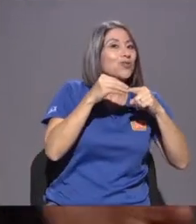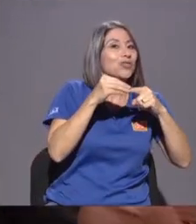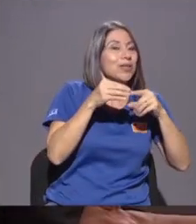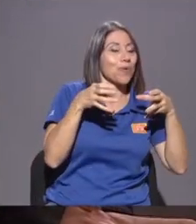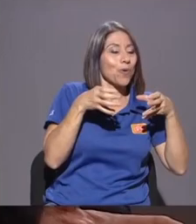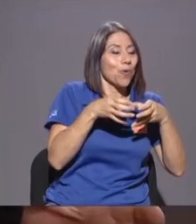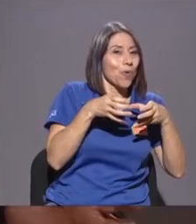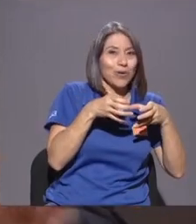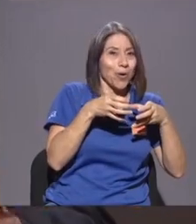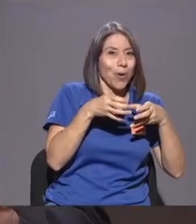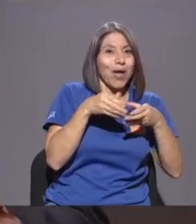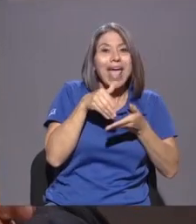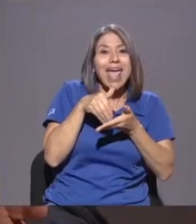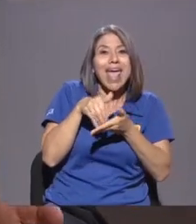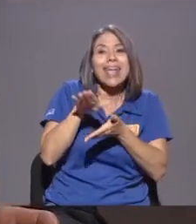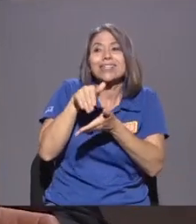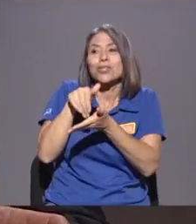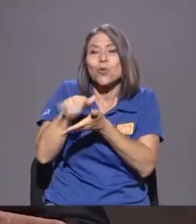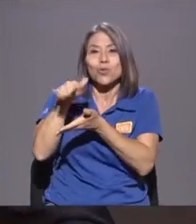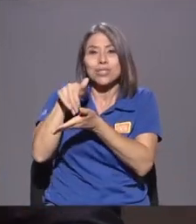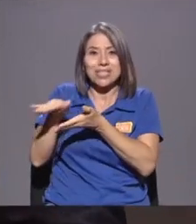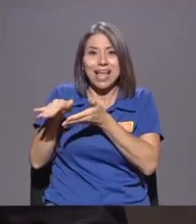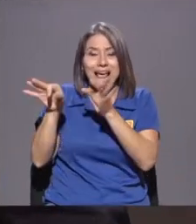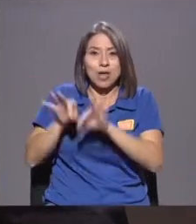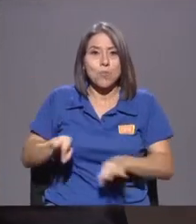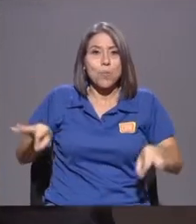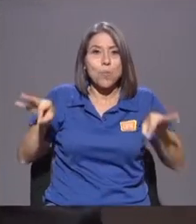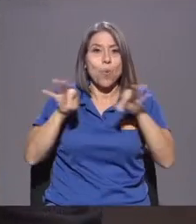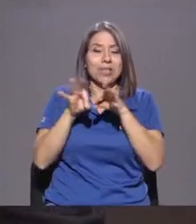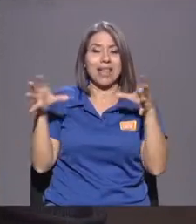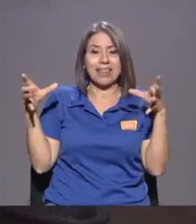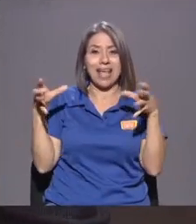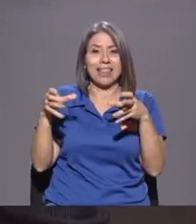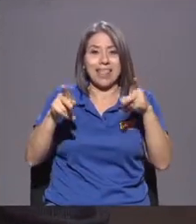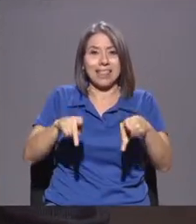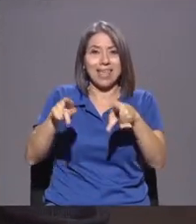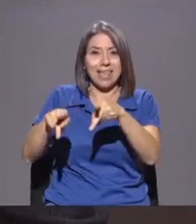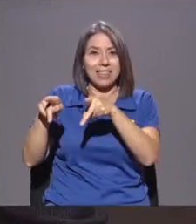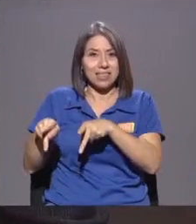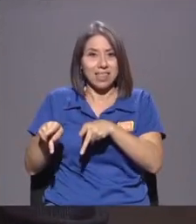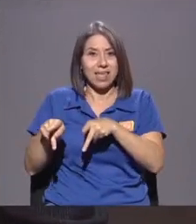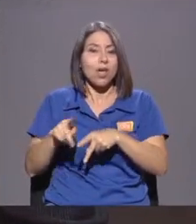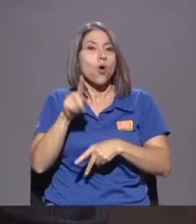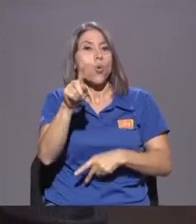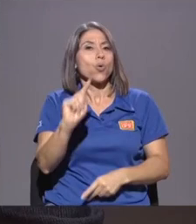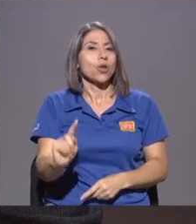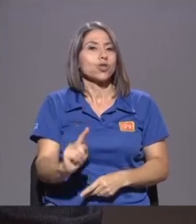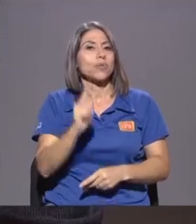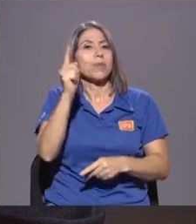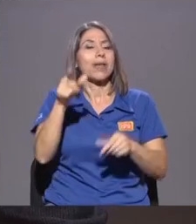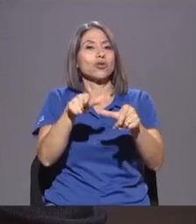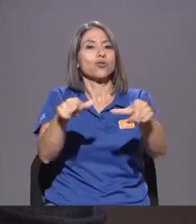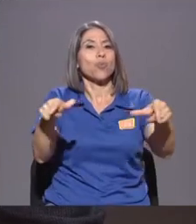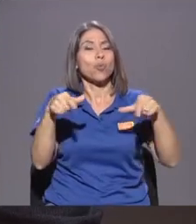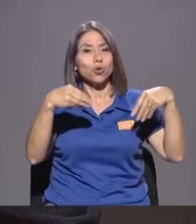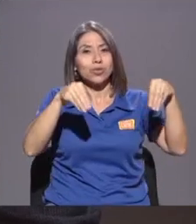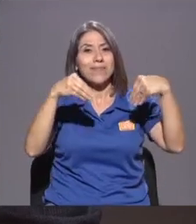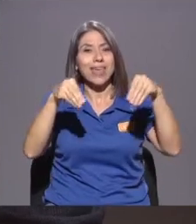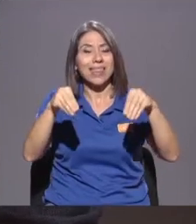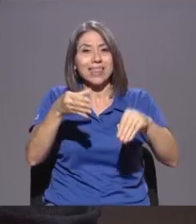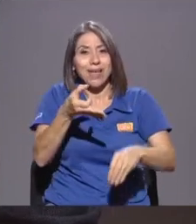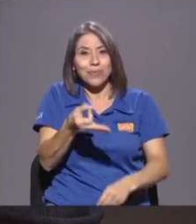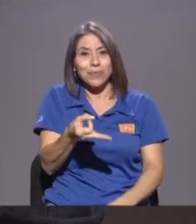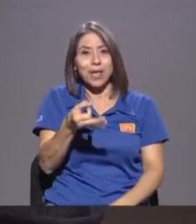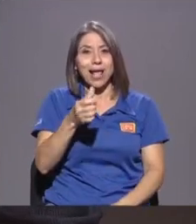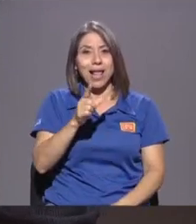Excluye Todavía A una Cantidad Importante De Gente Es Más Uno De Los Primeros Puntos De Venta Del Libra Es